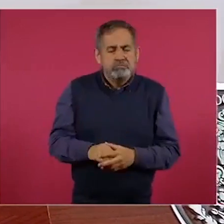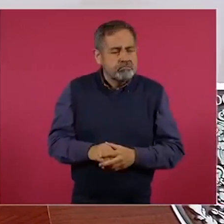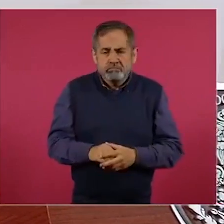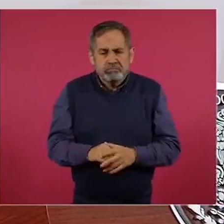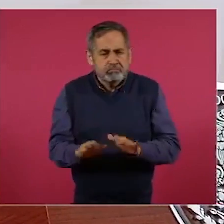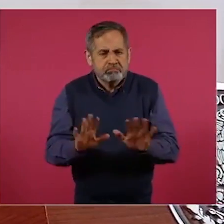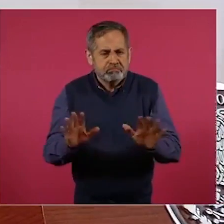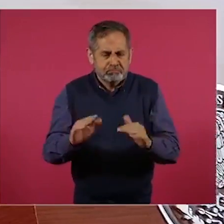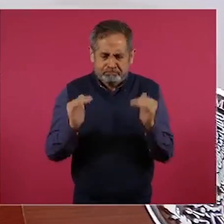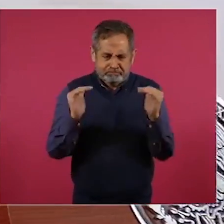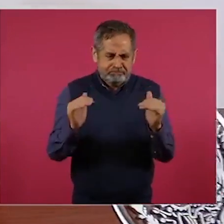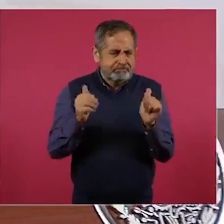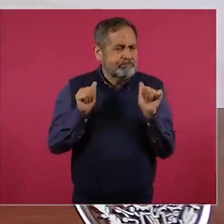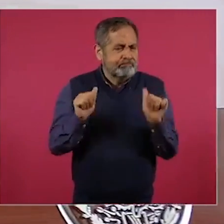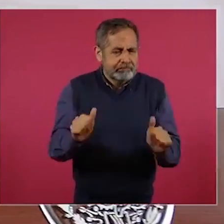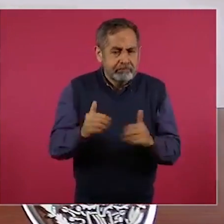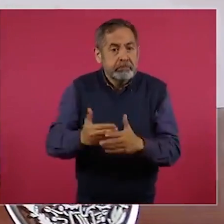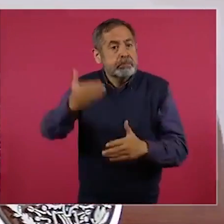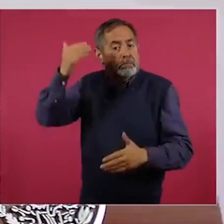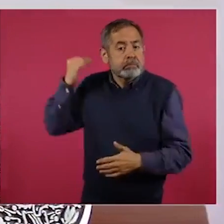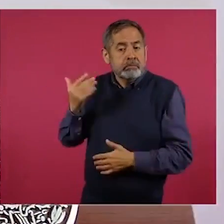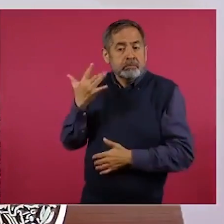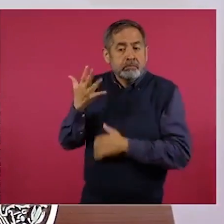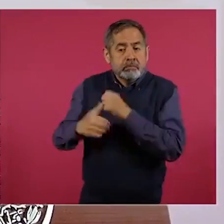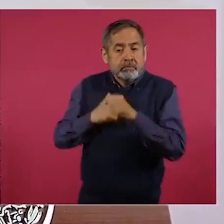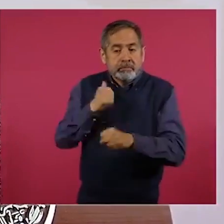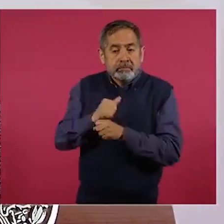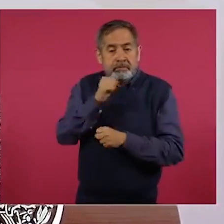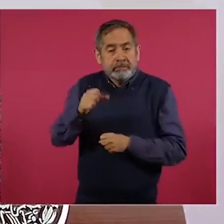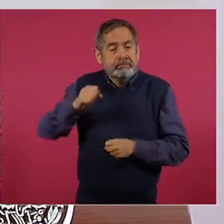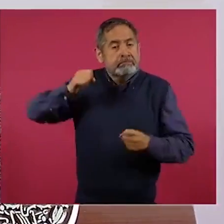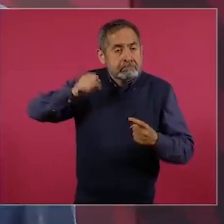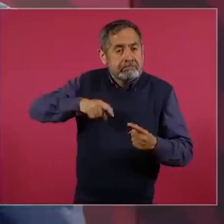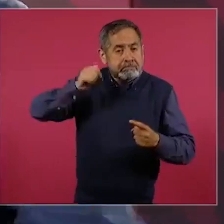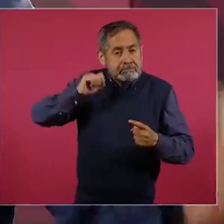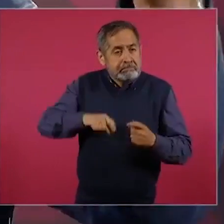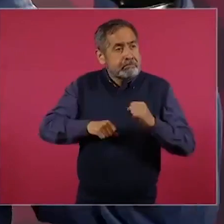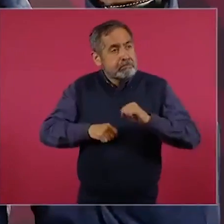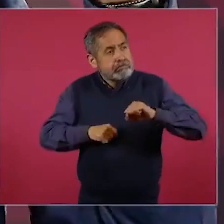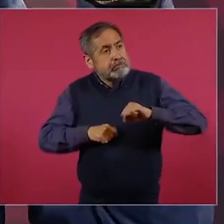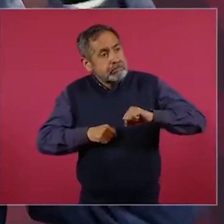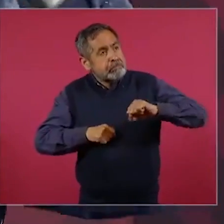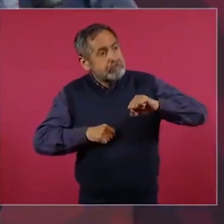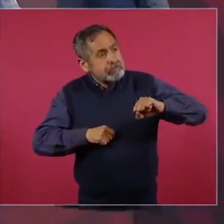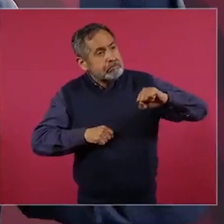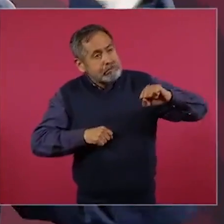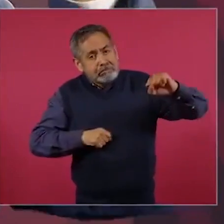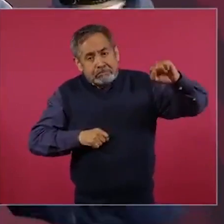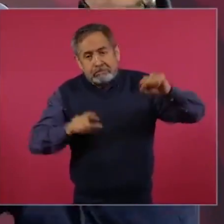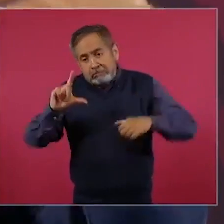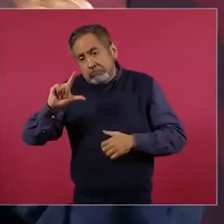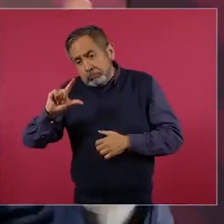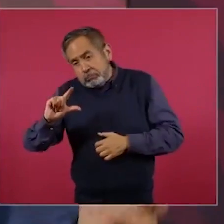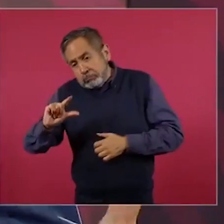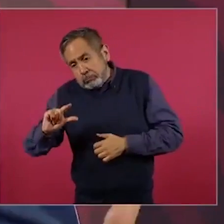porque siempre